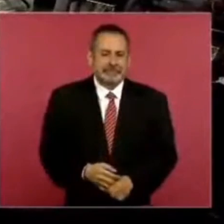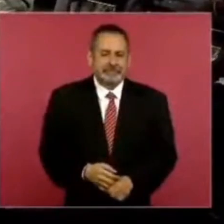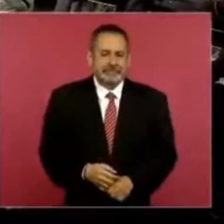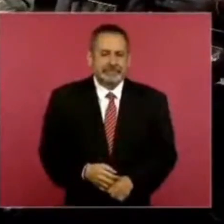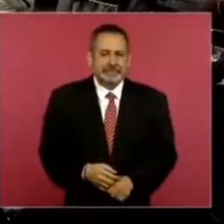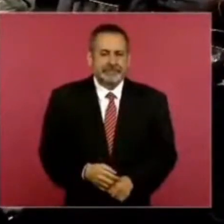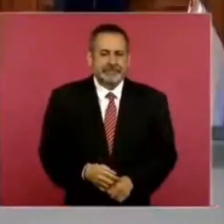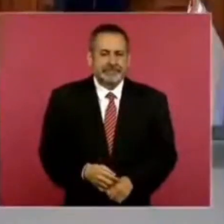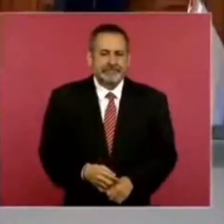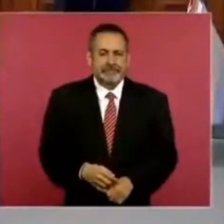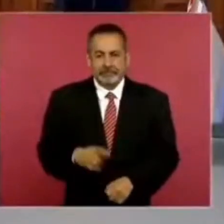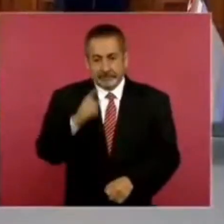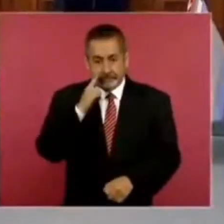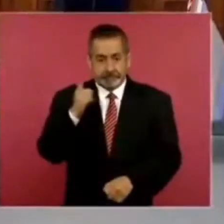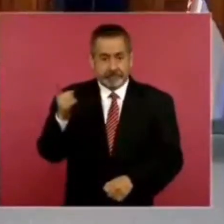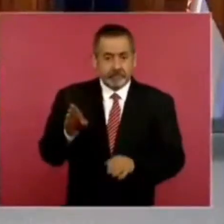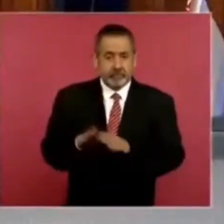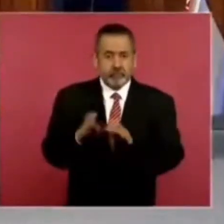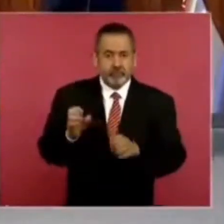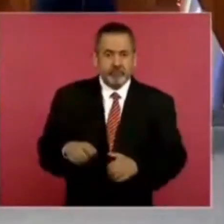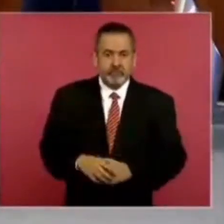Miren cómo estamos ya.